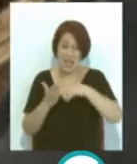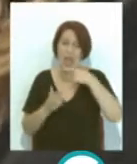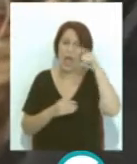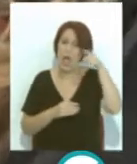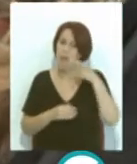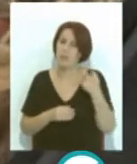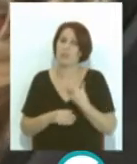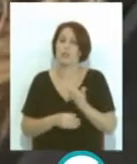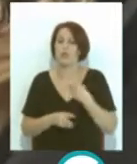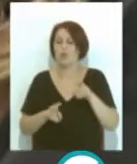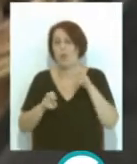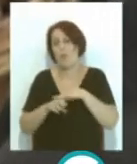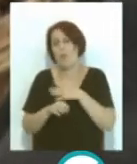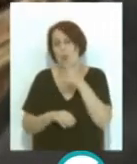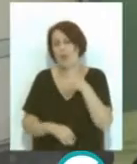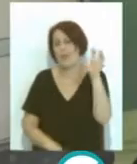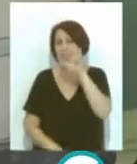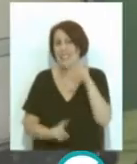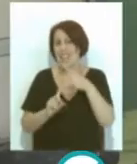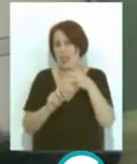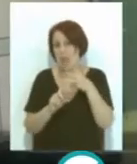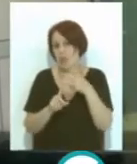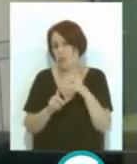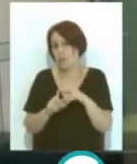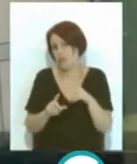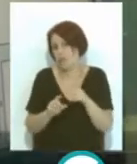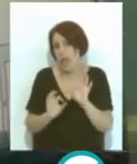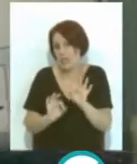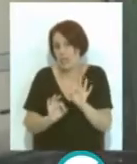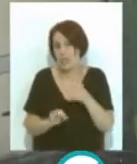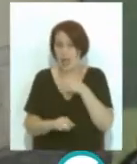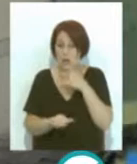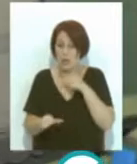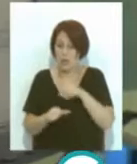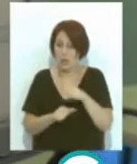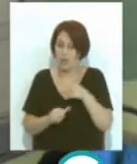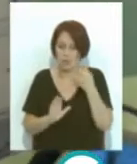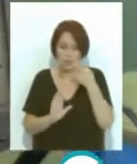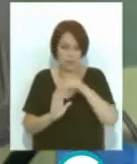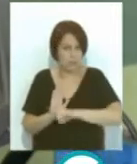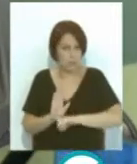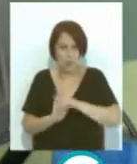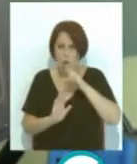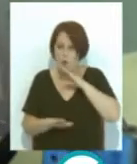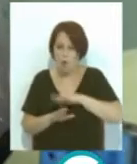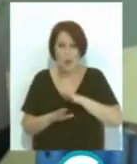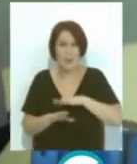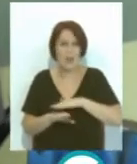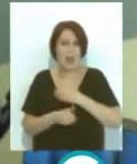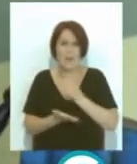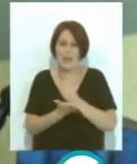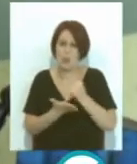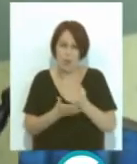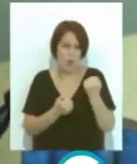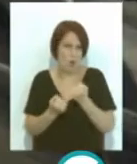procedentes de terceros países Por tanto a partir de ahora tendrán que cumplir todos los requisitos para la matriculación de este